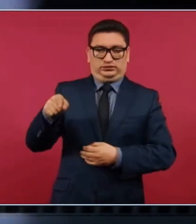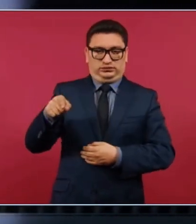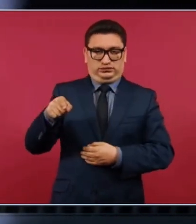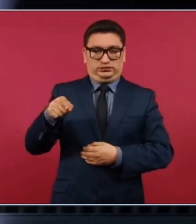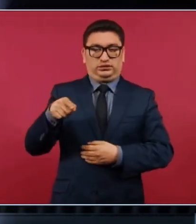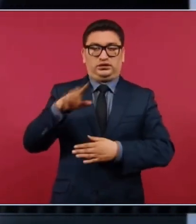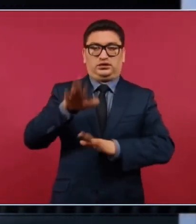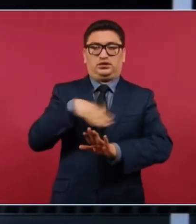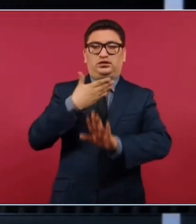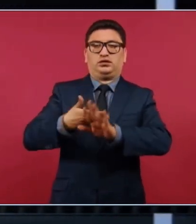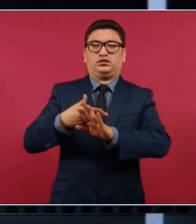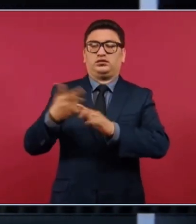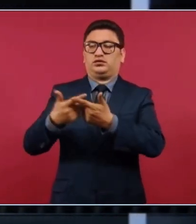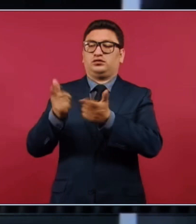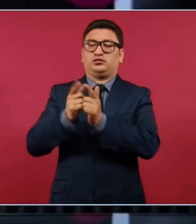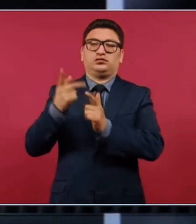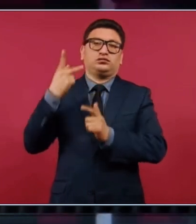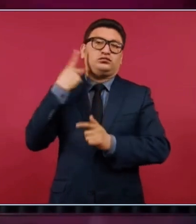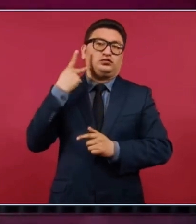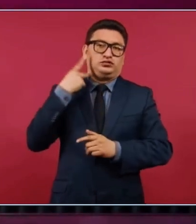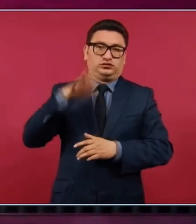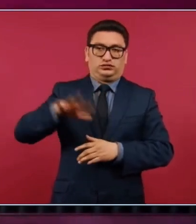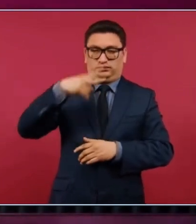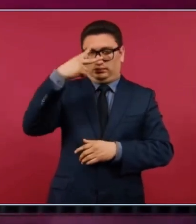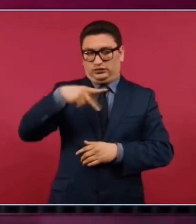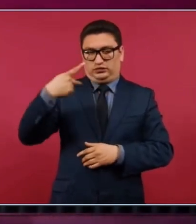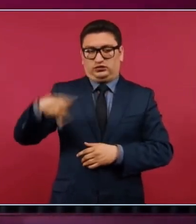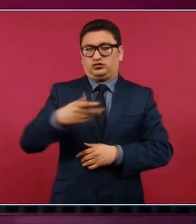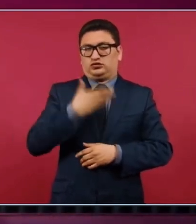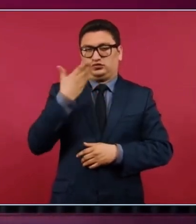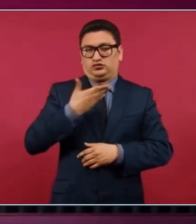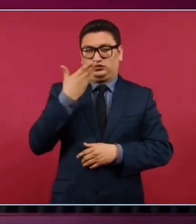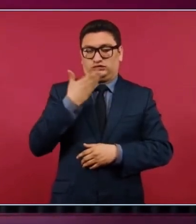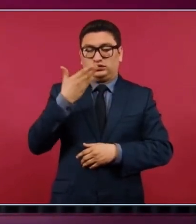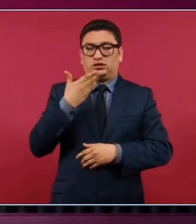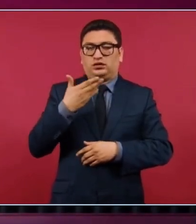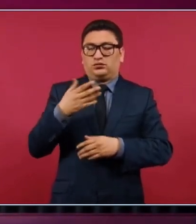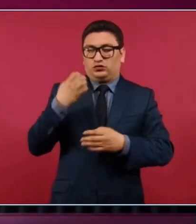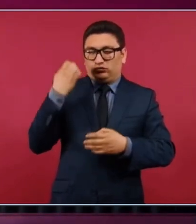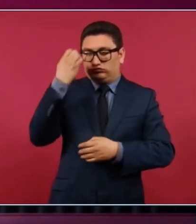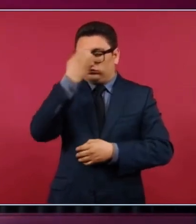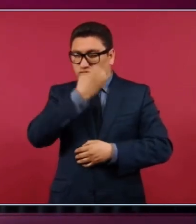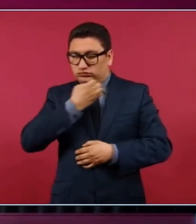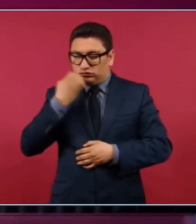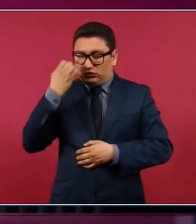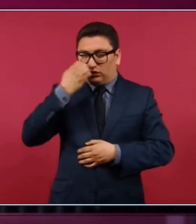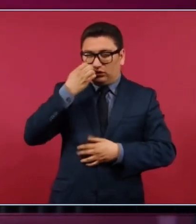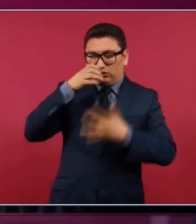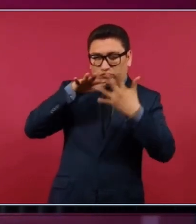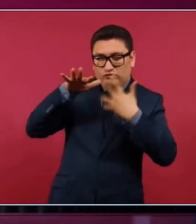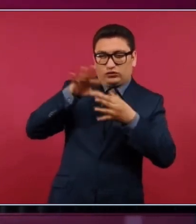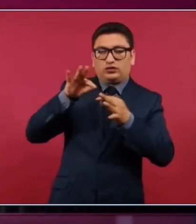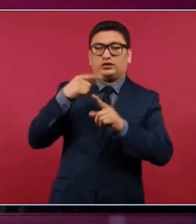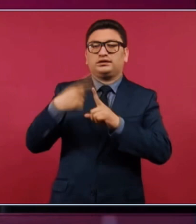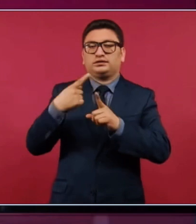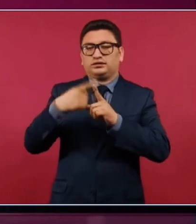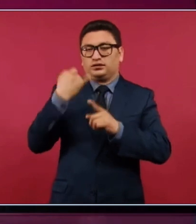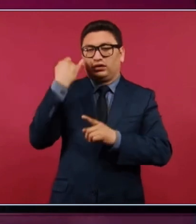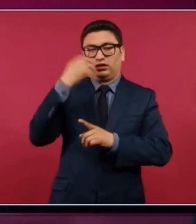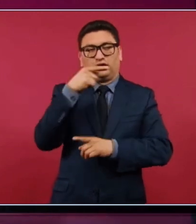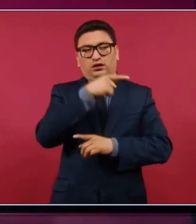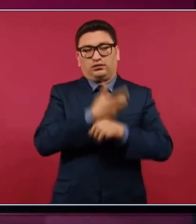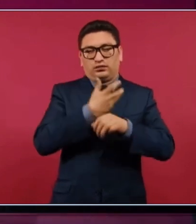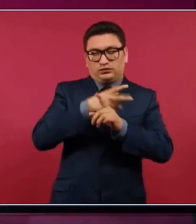juicio contra la clase política mexicana. Fue un termómetro transparente de cómo perciben los estadounidenses lo que